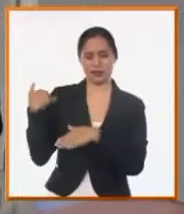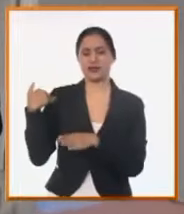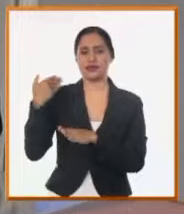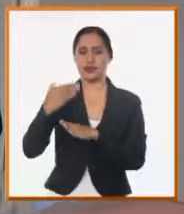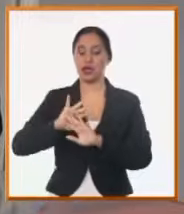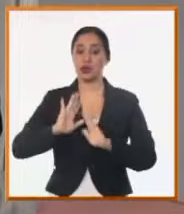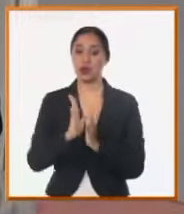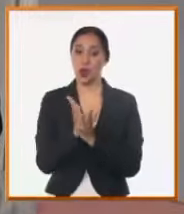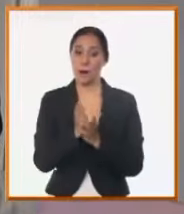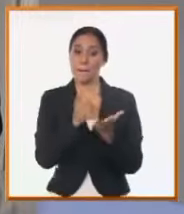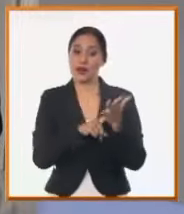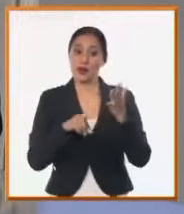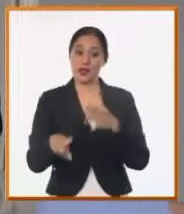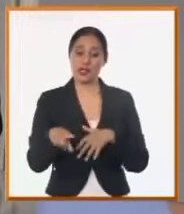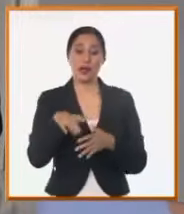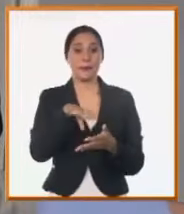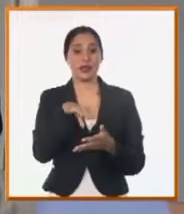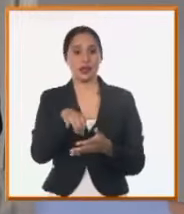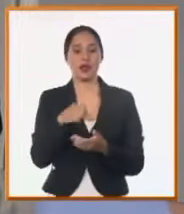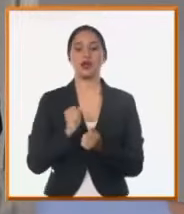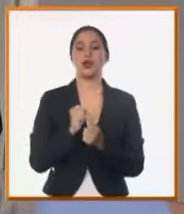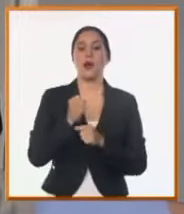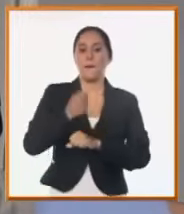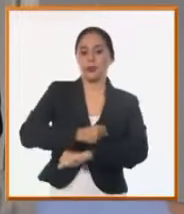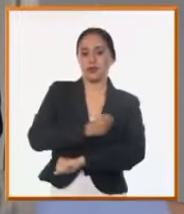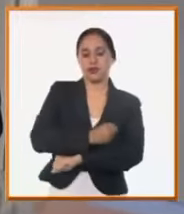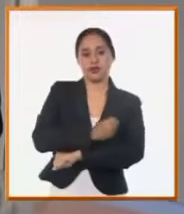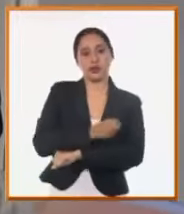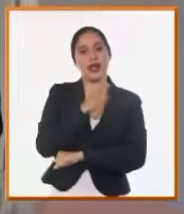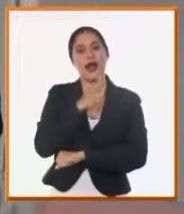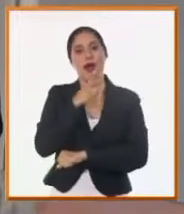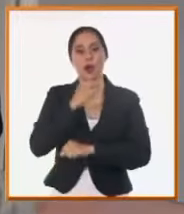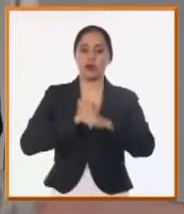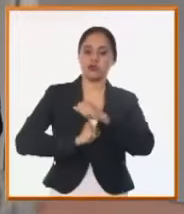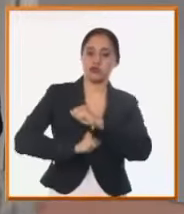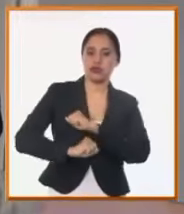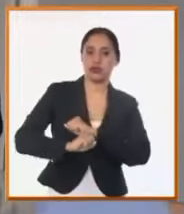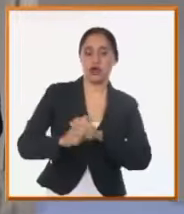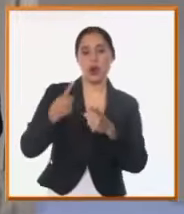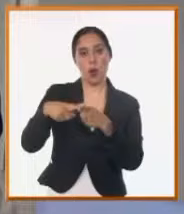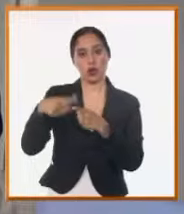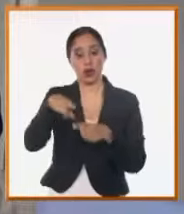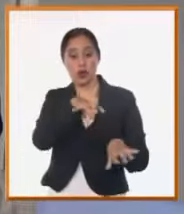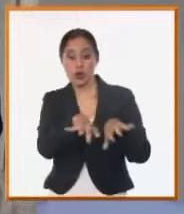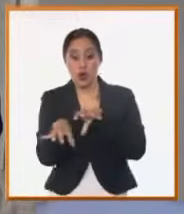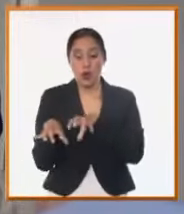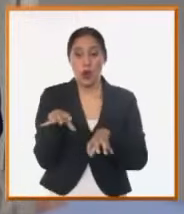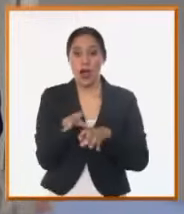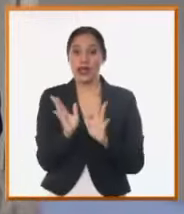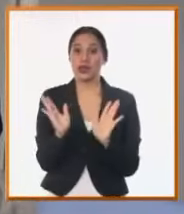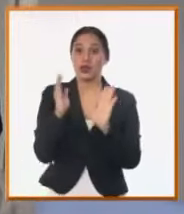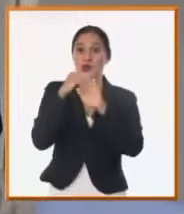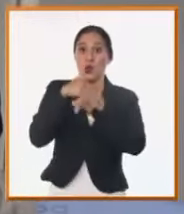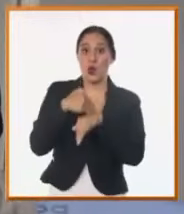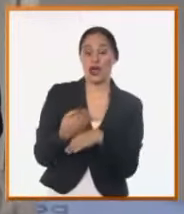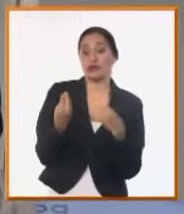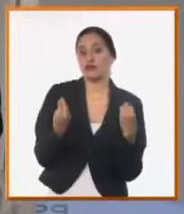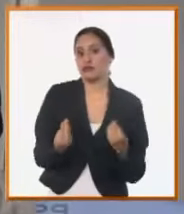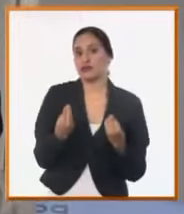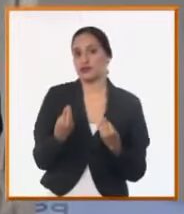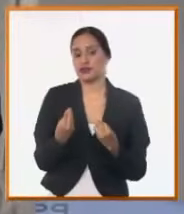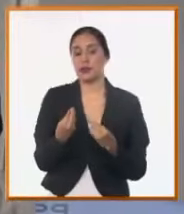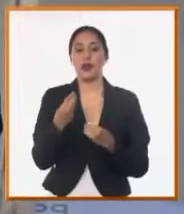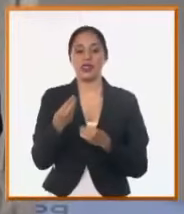una provincia que recibe muchos equipos de bombeos, pero para la fuente de abasto. Pero hay zonas de Pinar de Río en la ciudad que tienen una dependencia muy alta de los que son los bombeos.